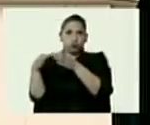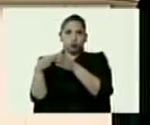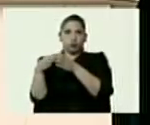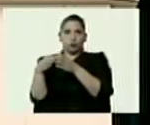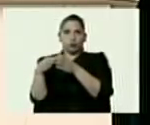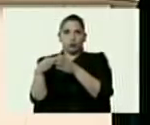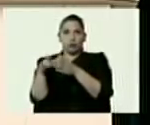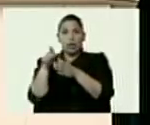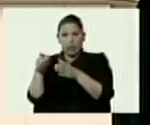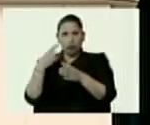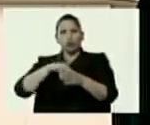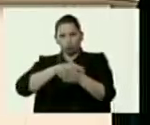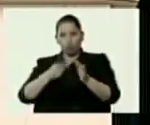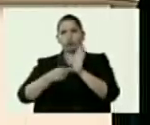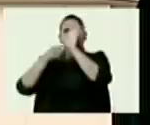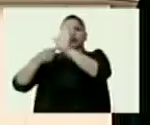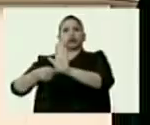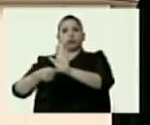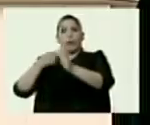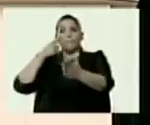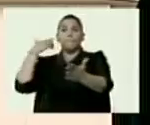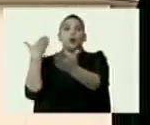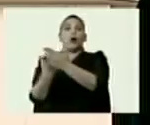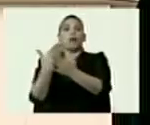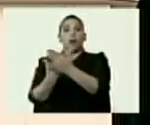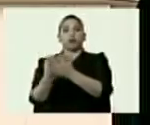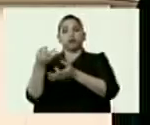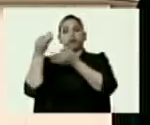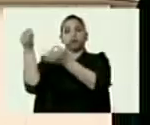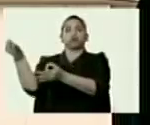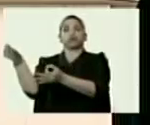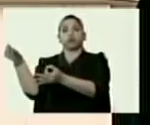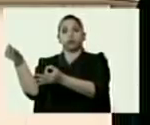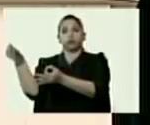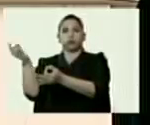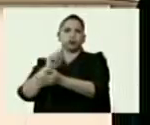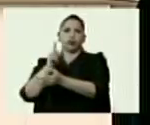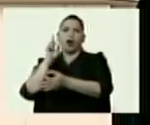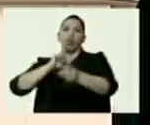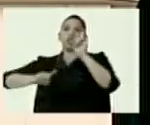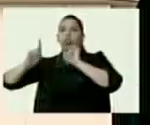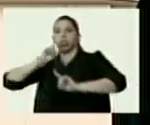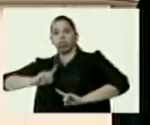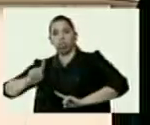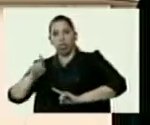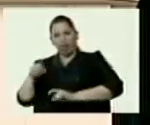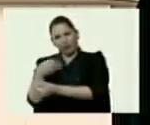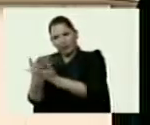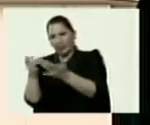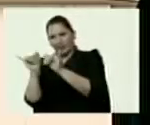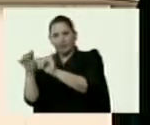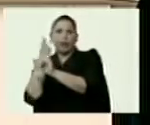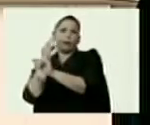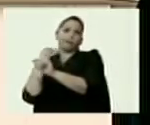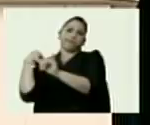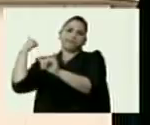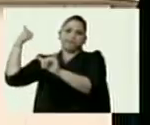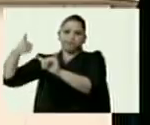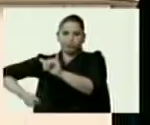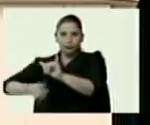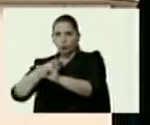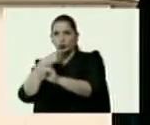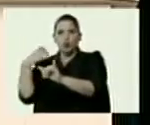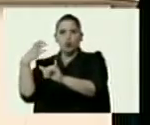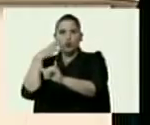Eso sí los vamos a mostrar con pruebas, no con fakes, que es en lo que ustedes son expertos, Duque,